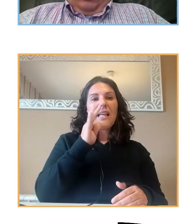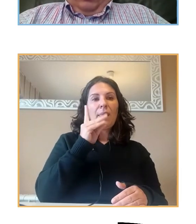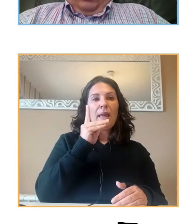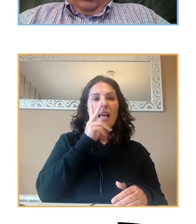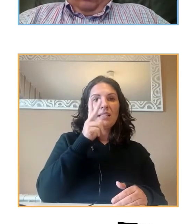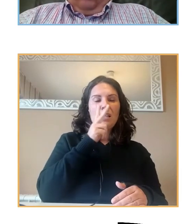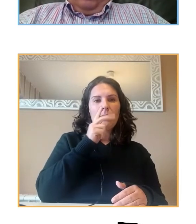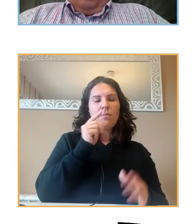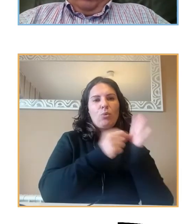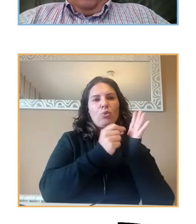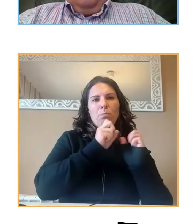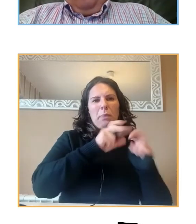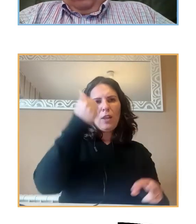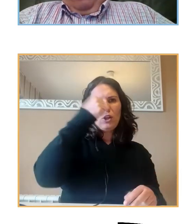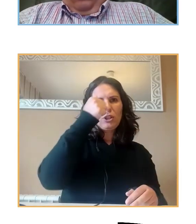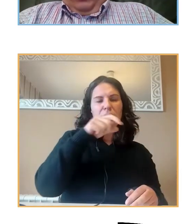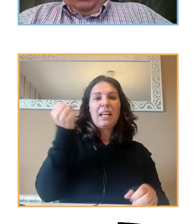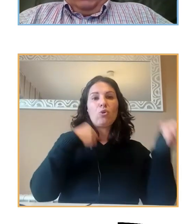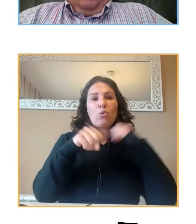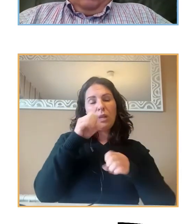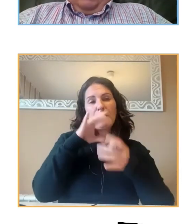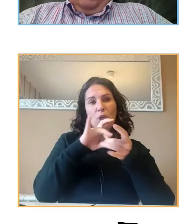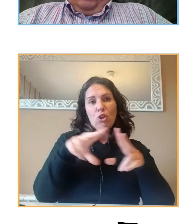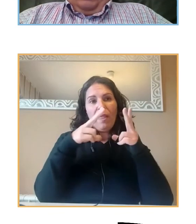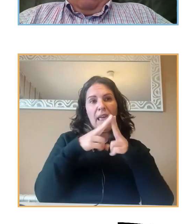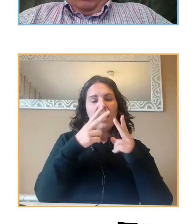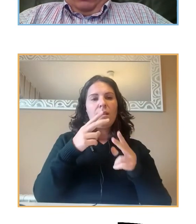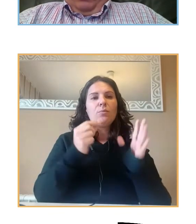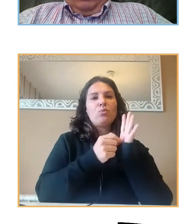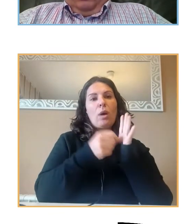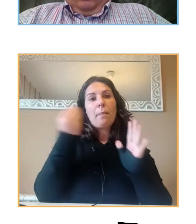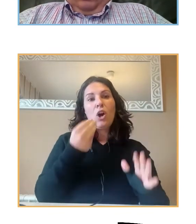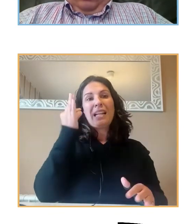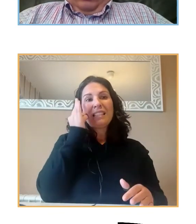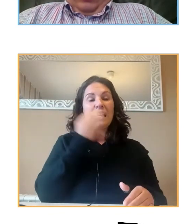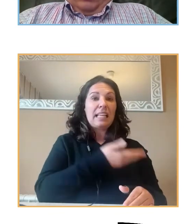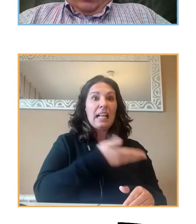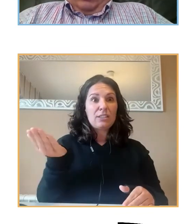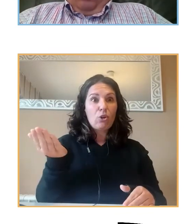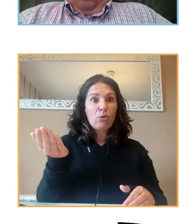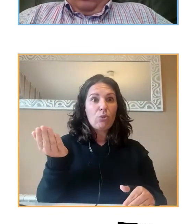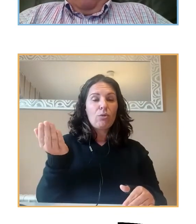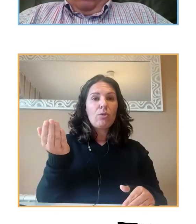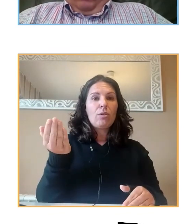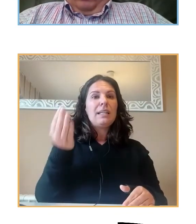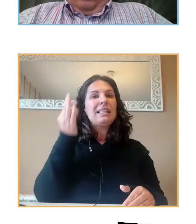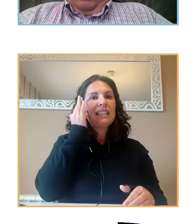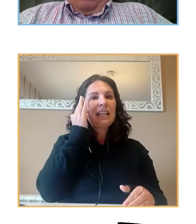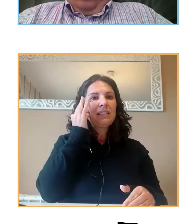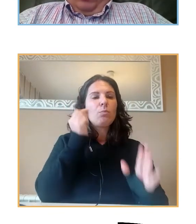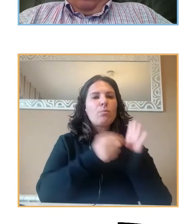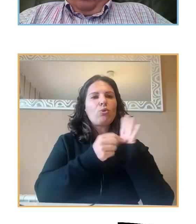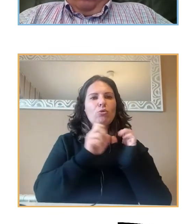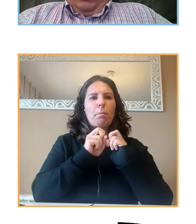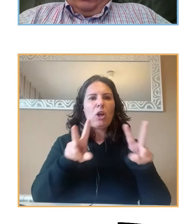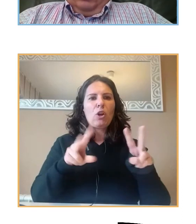y en conducta prosocial, que puntúan mejor las chicas, en todas las demás variables, las chicas puntúan peor. Tienen